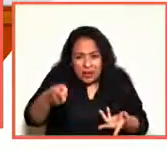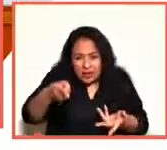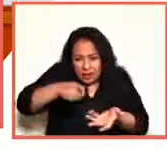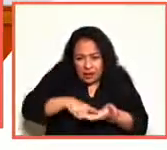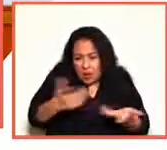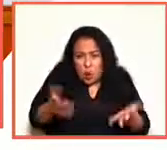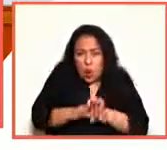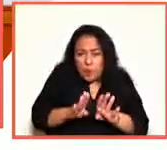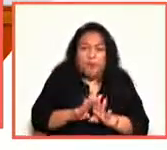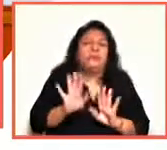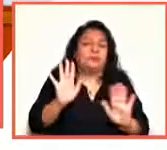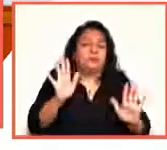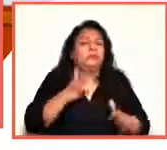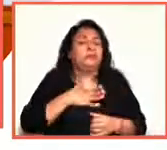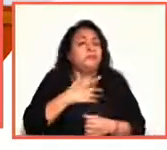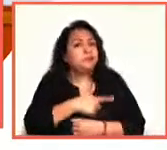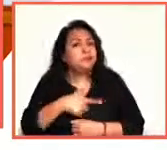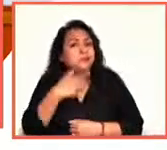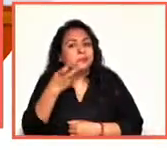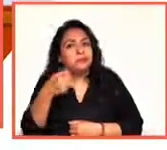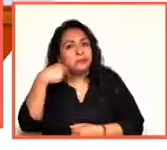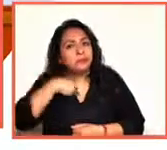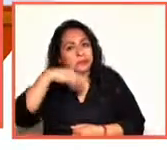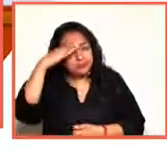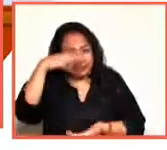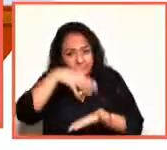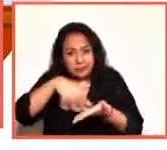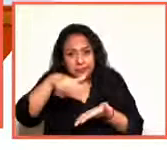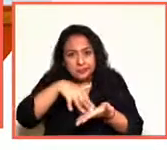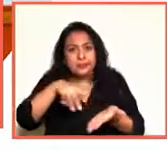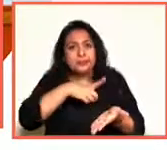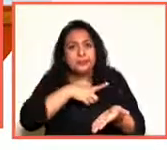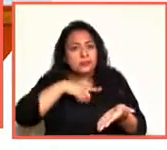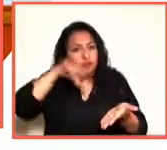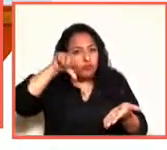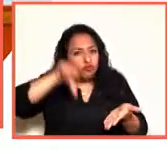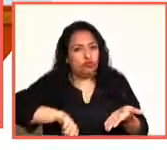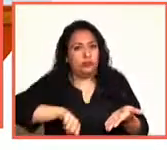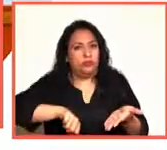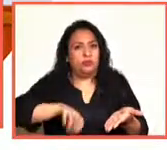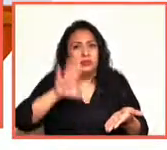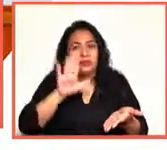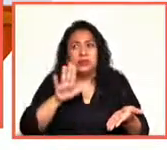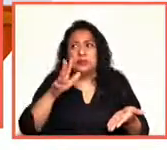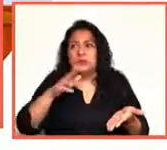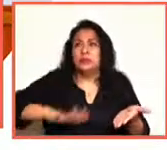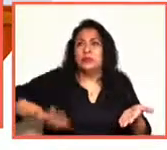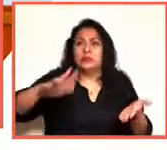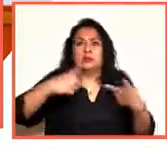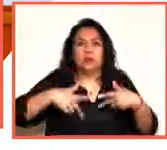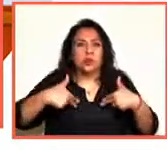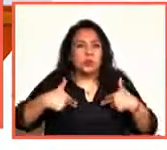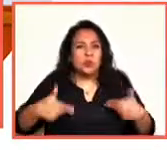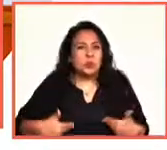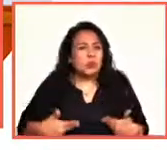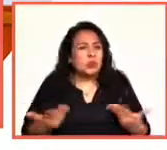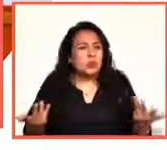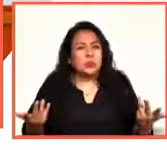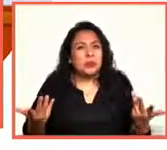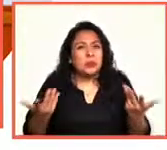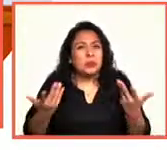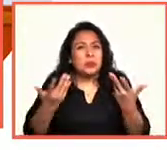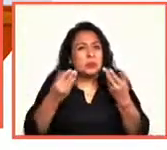Entonces me gusta muchísimo porque yo creo que es una lectura que habría que hacer hoy, que parece que la humanidad tiende tantísimo y de una manera tan